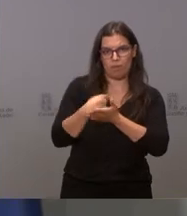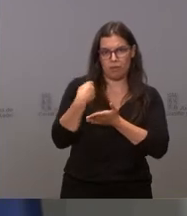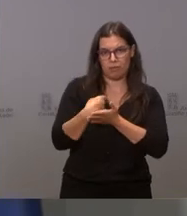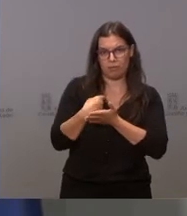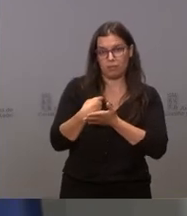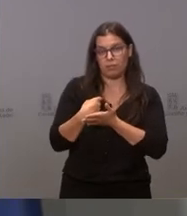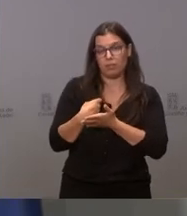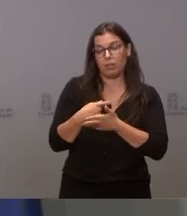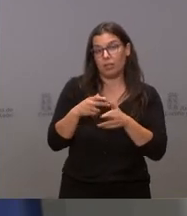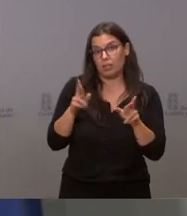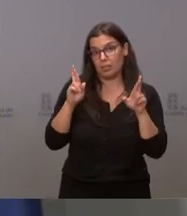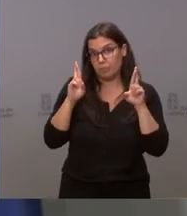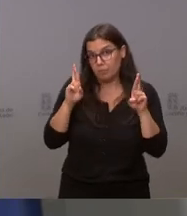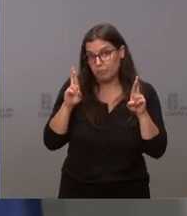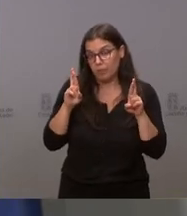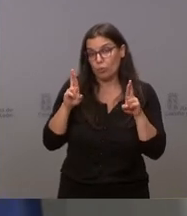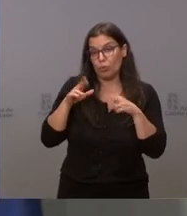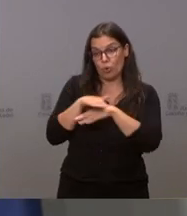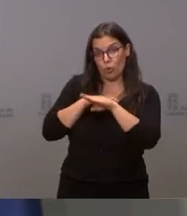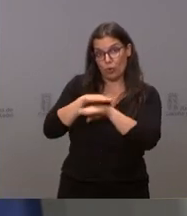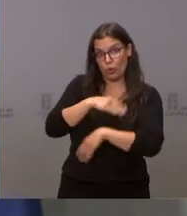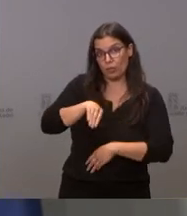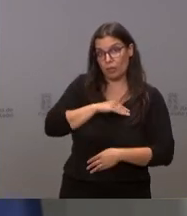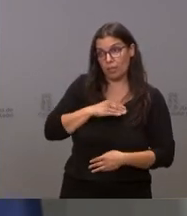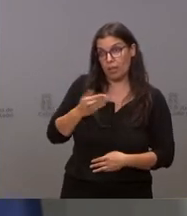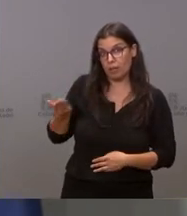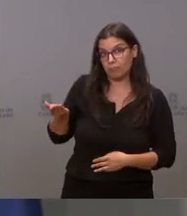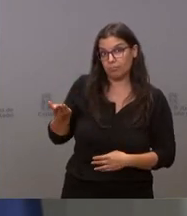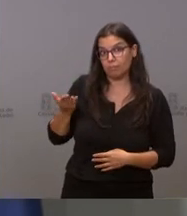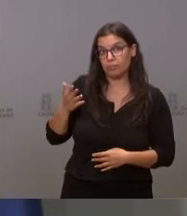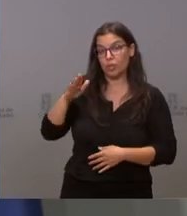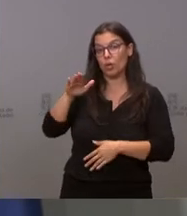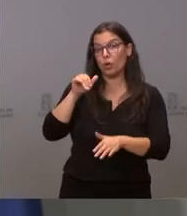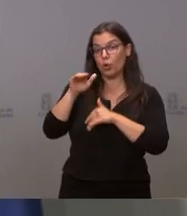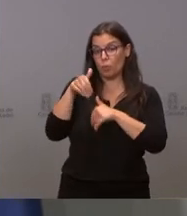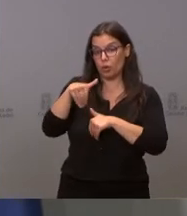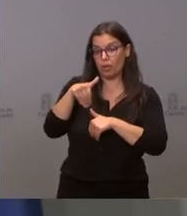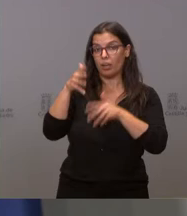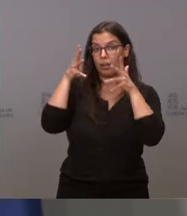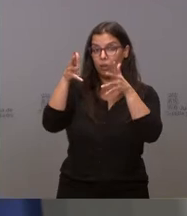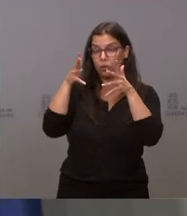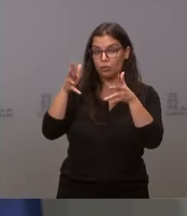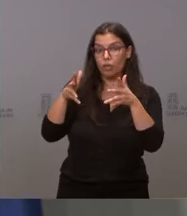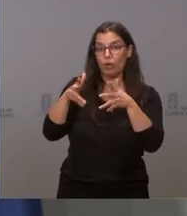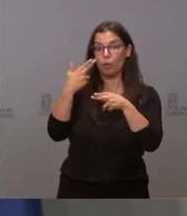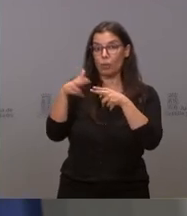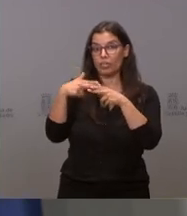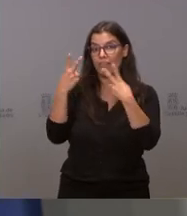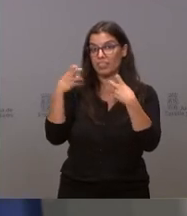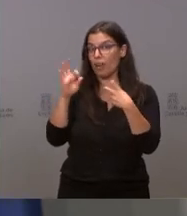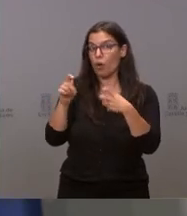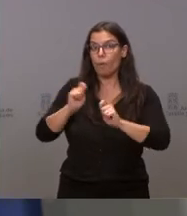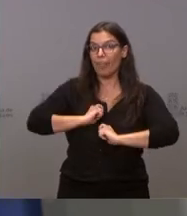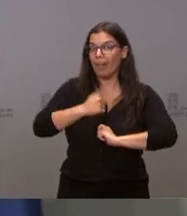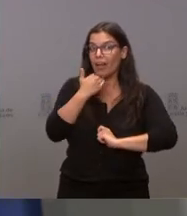Esperamos que el Gobierno convoque al Consejo de Política Fiscal o que nos dé una solución, pero